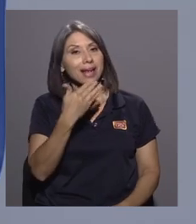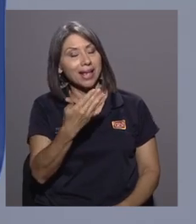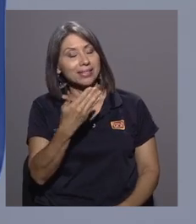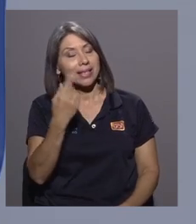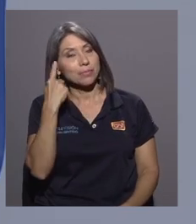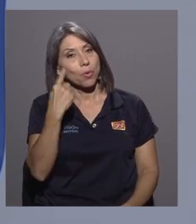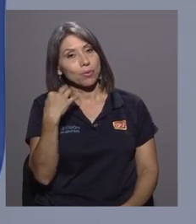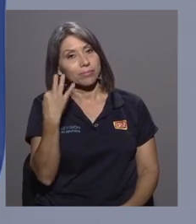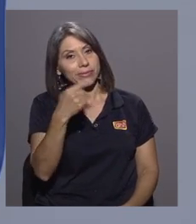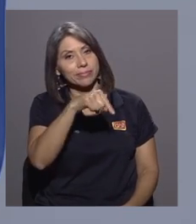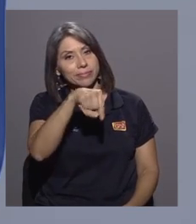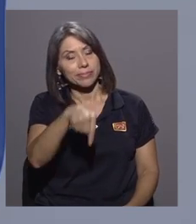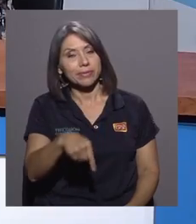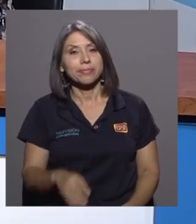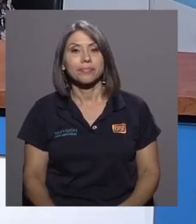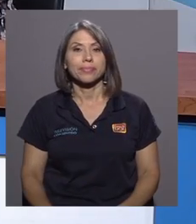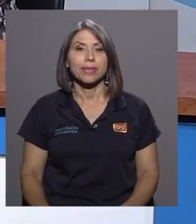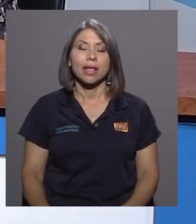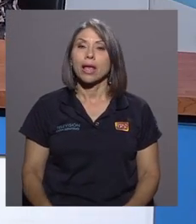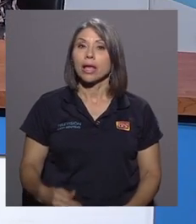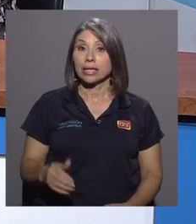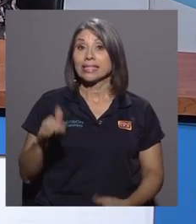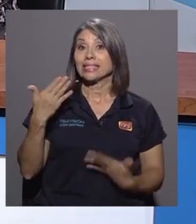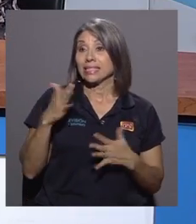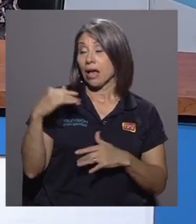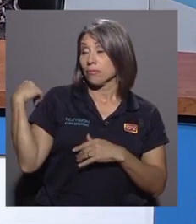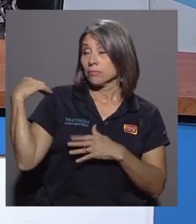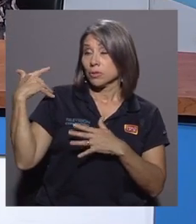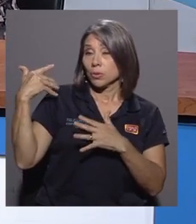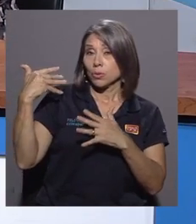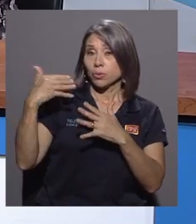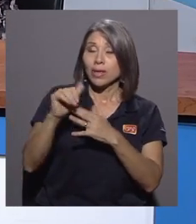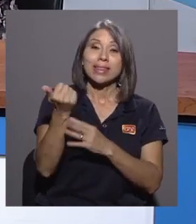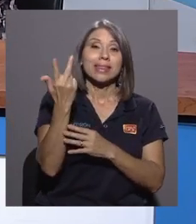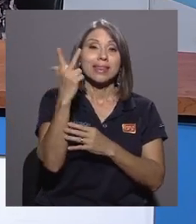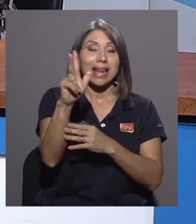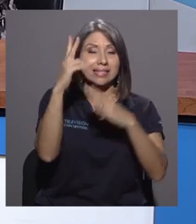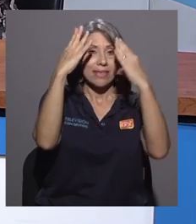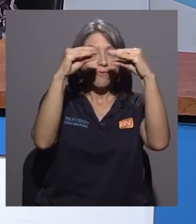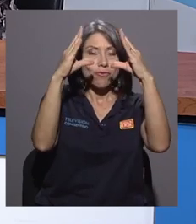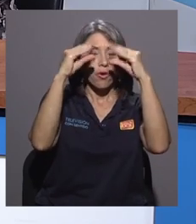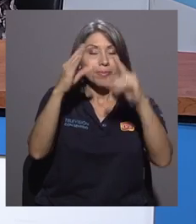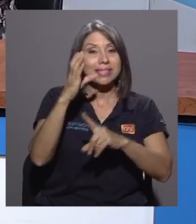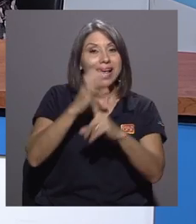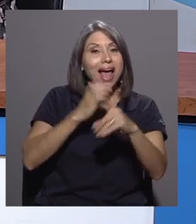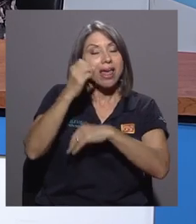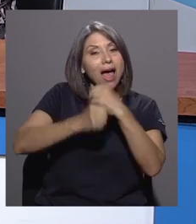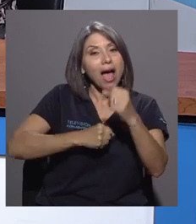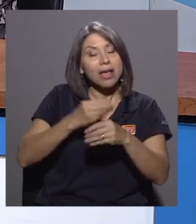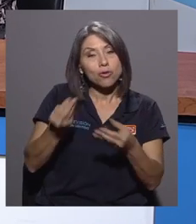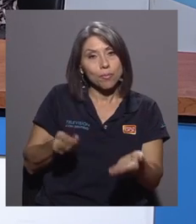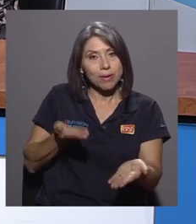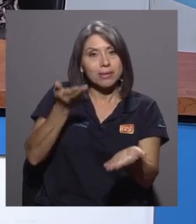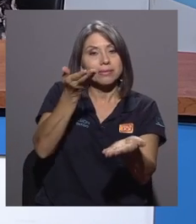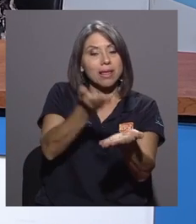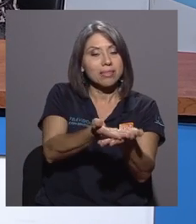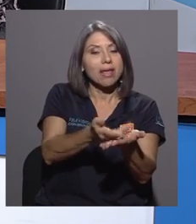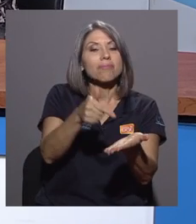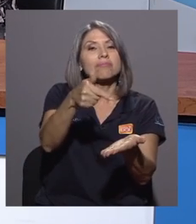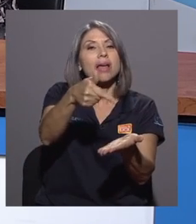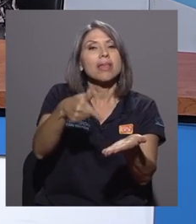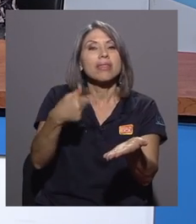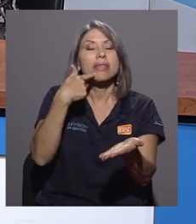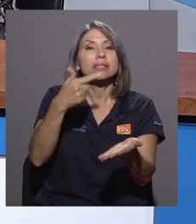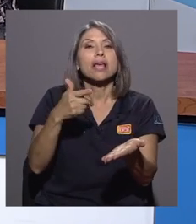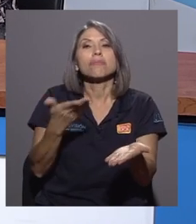tenerme por acá. Alejandro, son 13 informes ya que PROCIC presenta cada año sobre cómo estamos en nuestro país, cómo